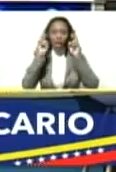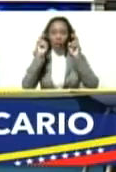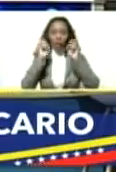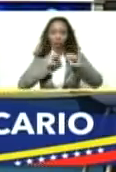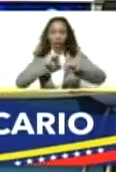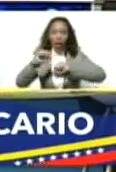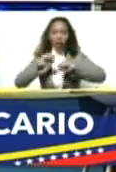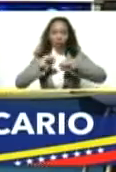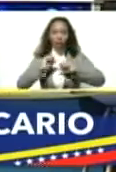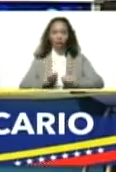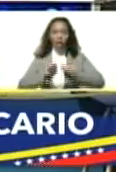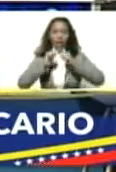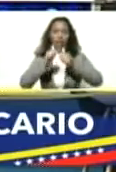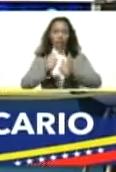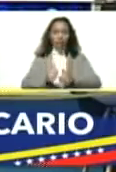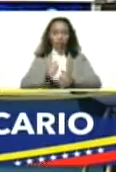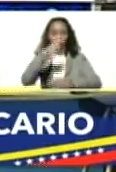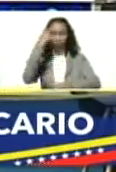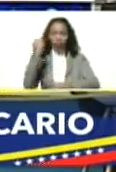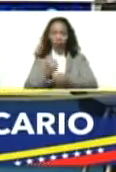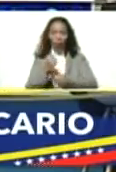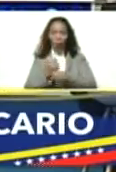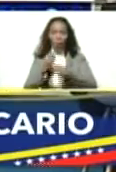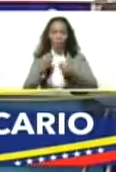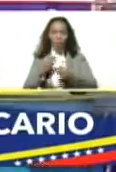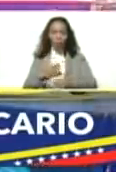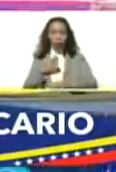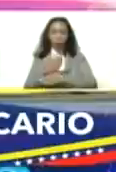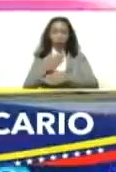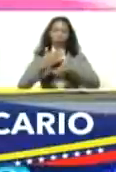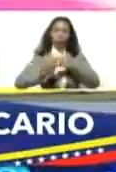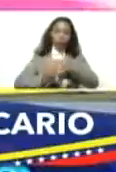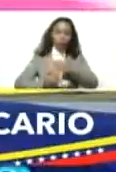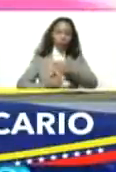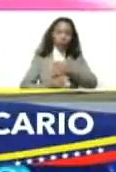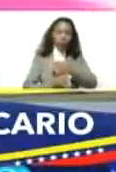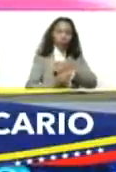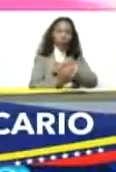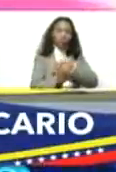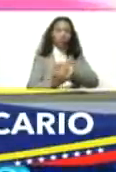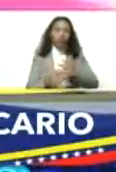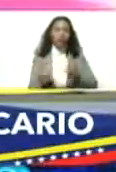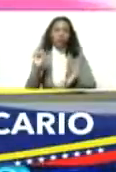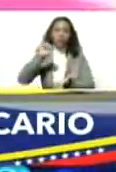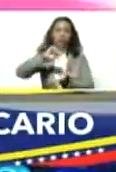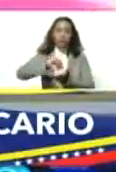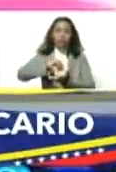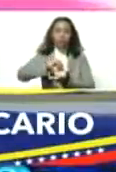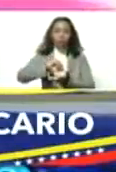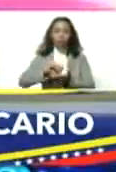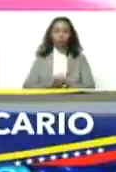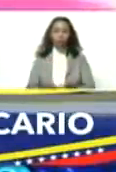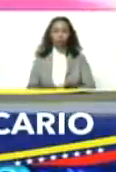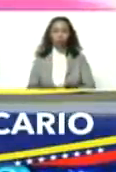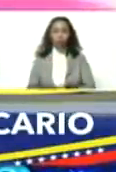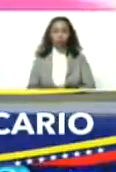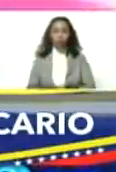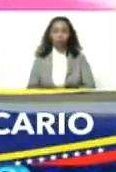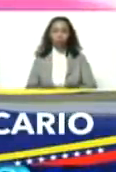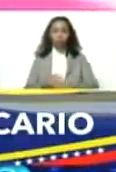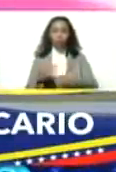iniciativas para ir saliendo adelante en medio del